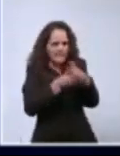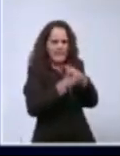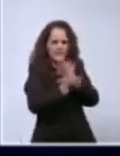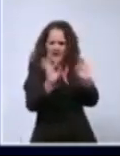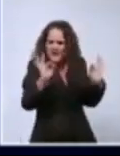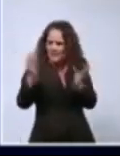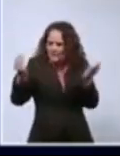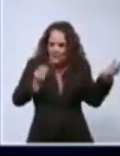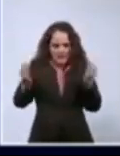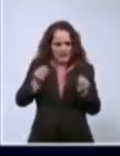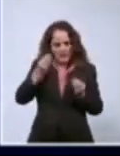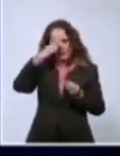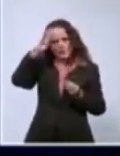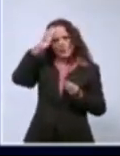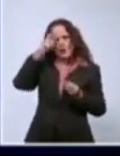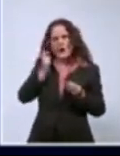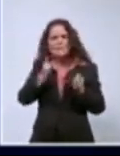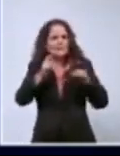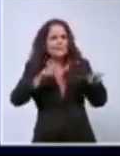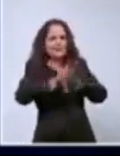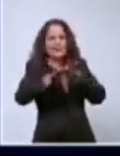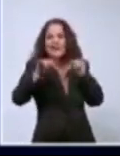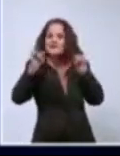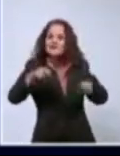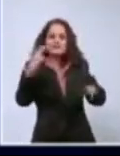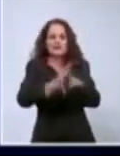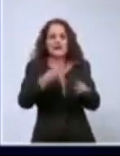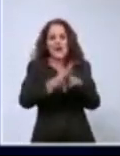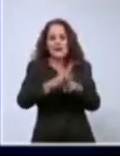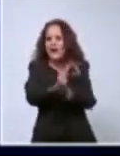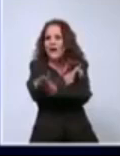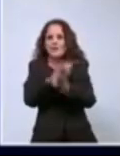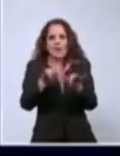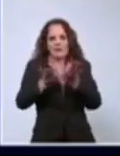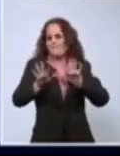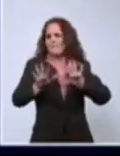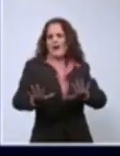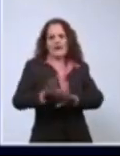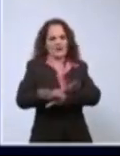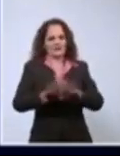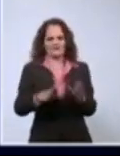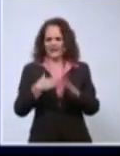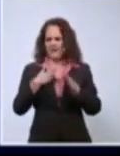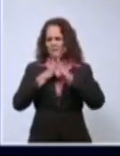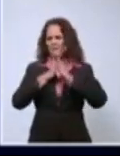Eso es un parón de verdad. A eso yo le llamo parón. Y hasta bueno ya el pacifismo.